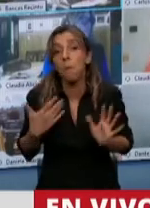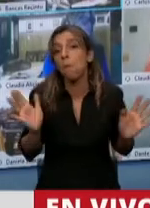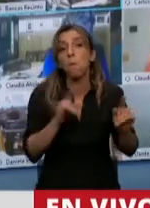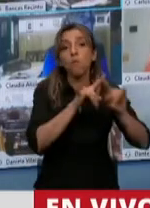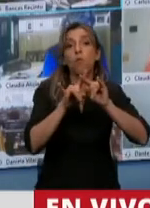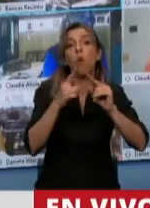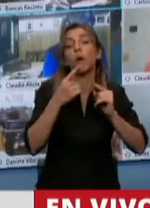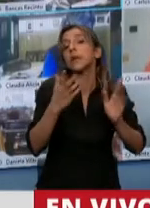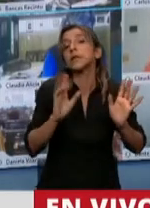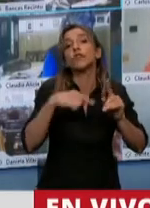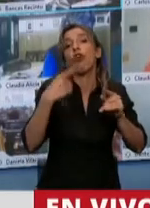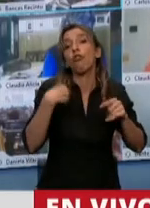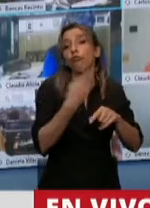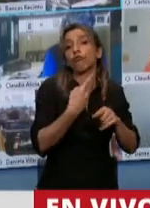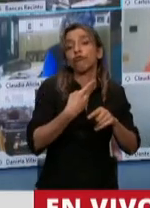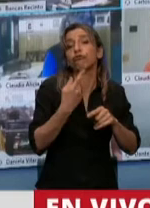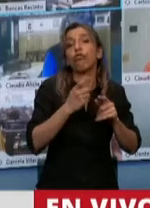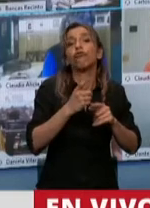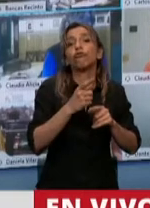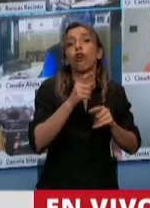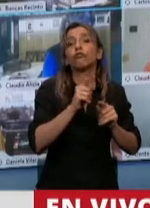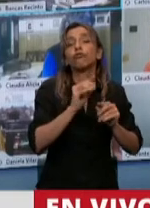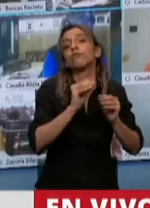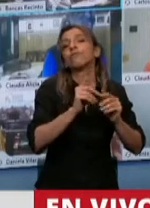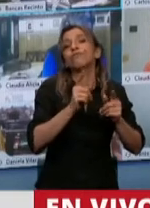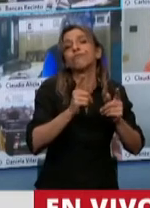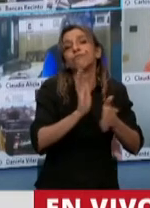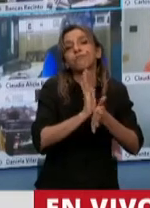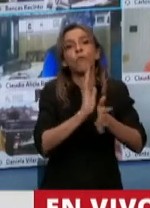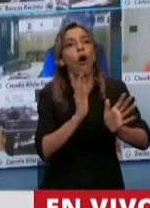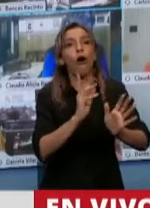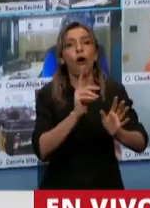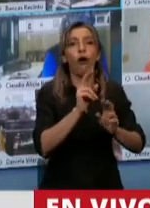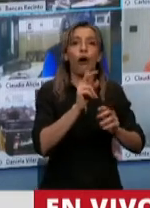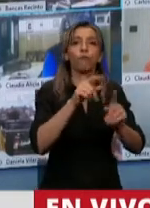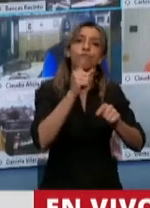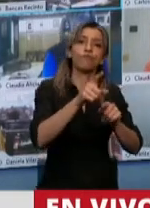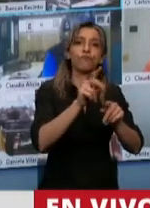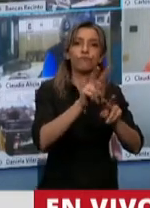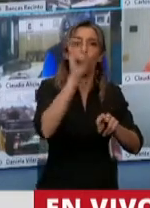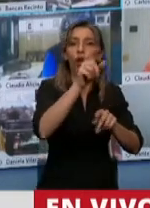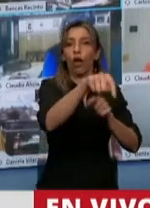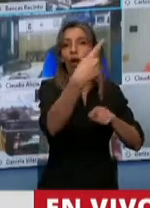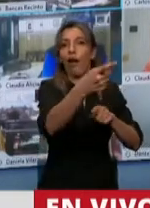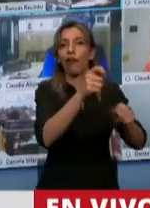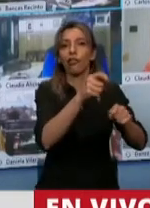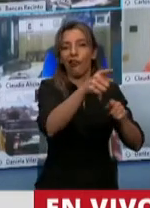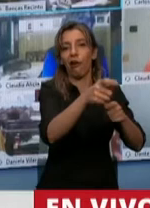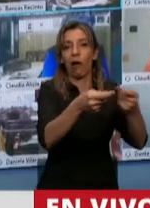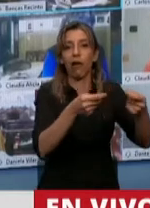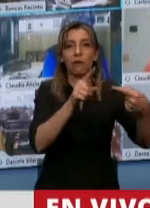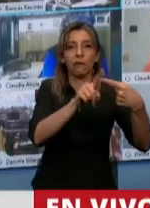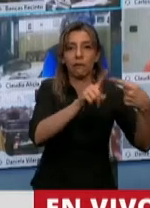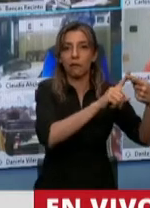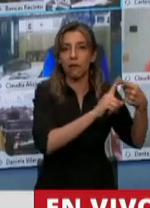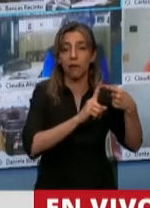servicio no lo cumplió, por lo tanto no tiene responsabilidad con el consumidor. Es una manera elegante de plasmar en una